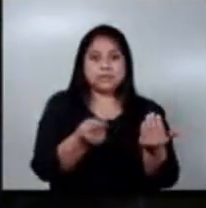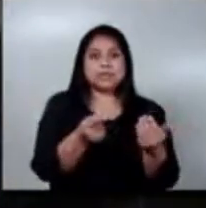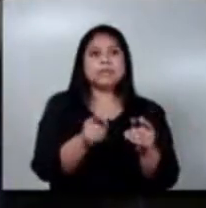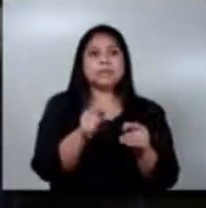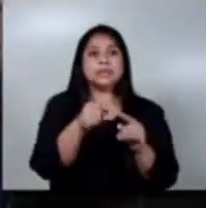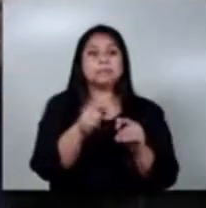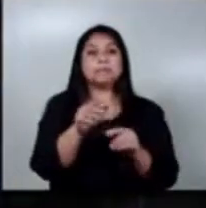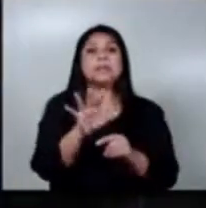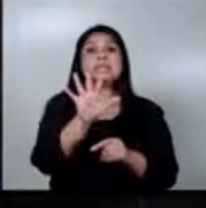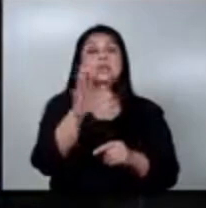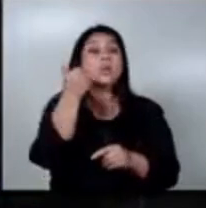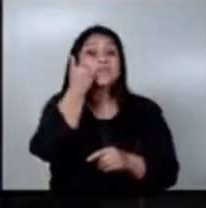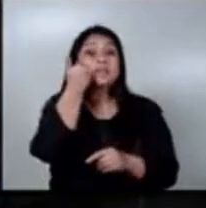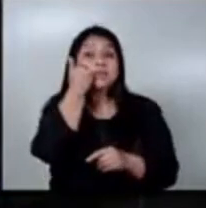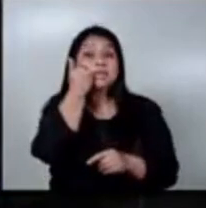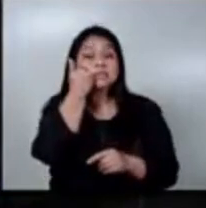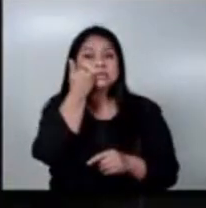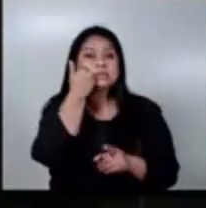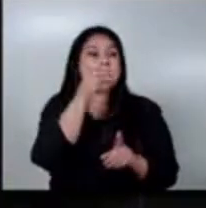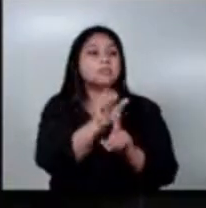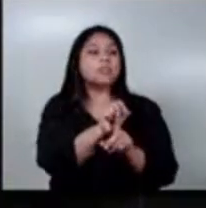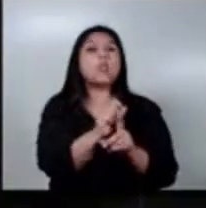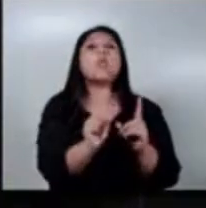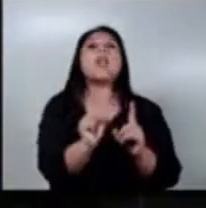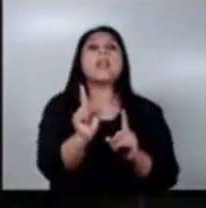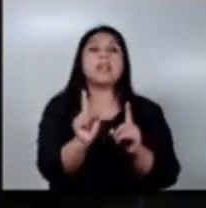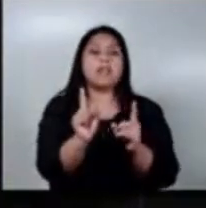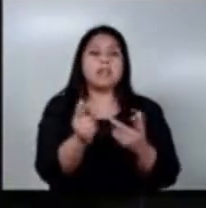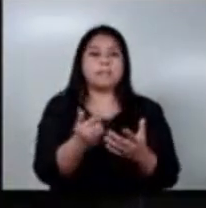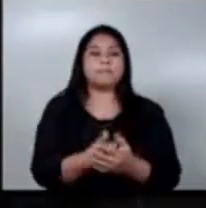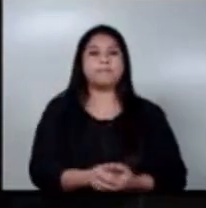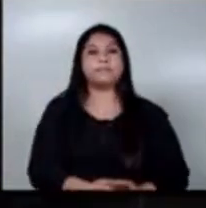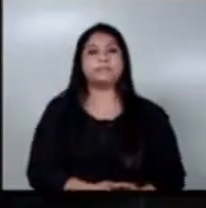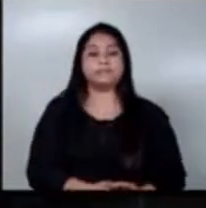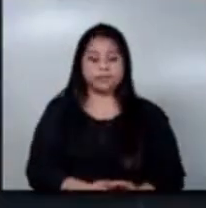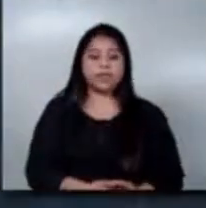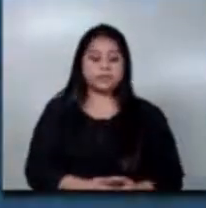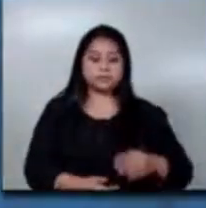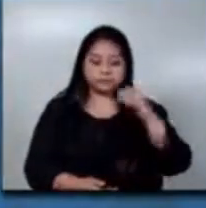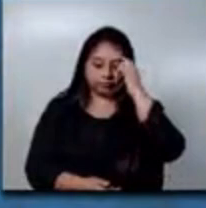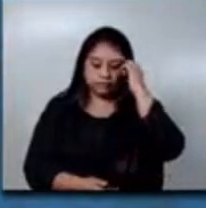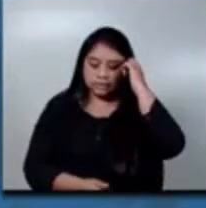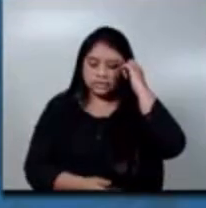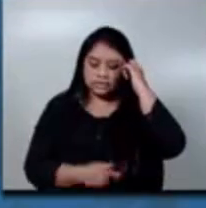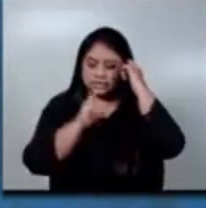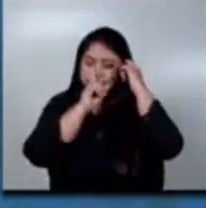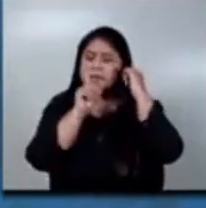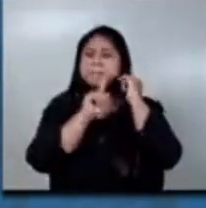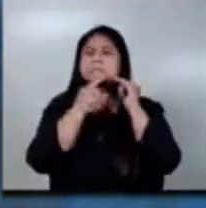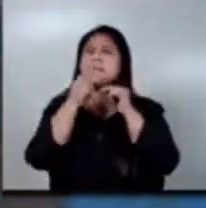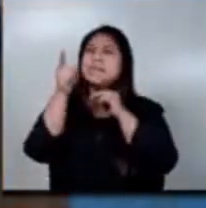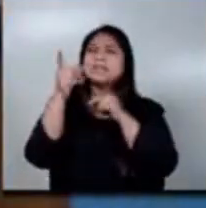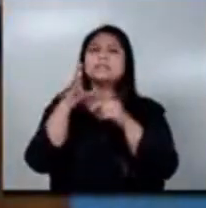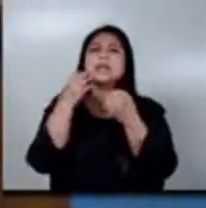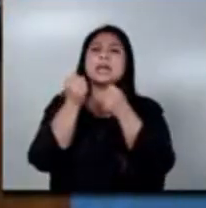Hacen para detectar cinco enfermedades, ¿verdad? Sí, pero ellos también hacen ciertas combinaciones. quizás lo más